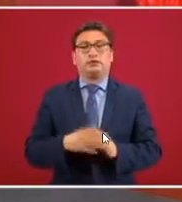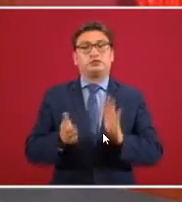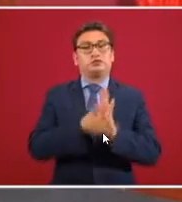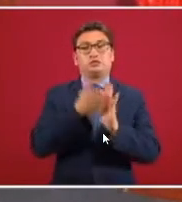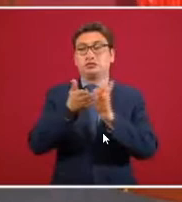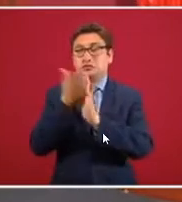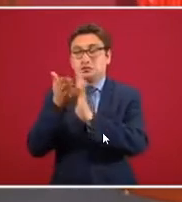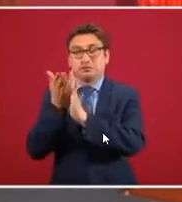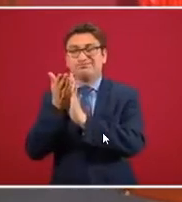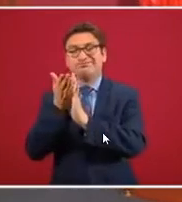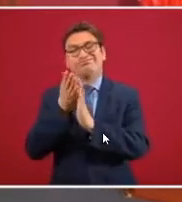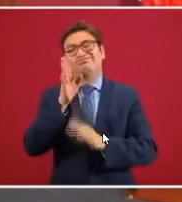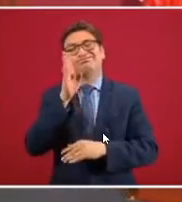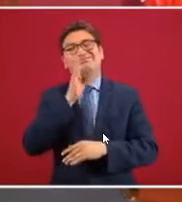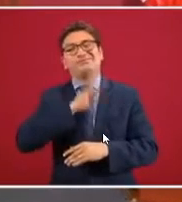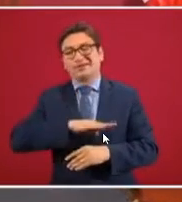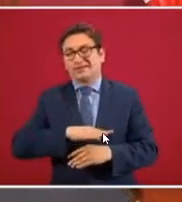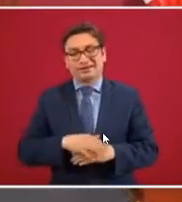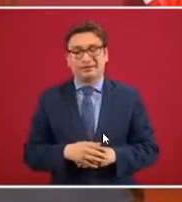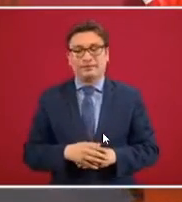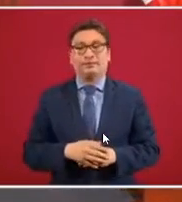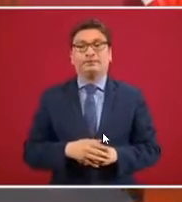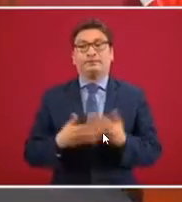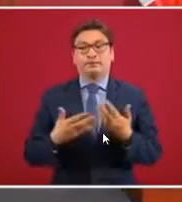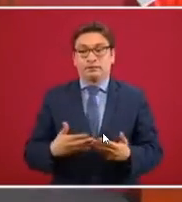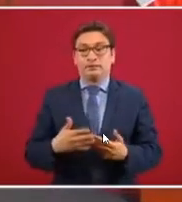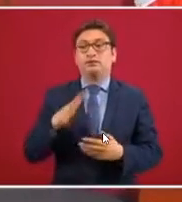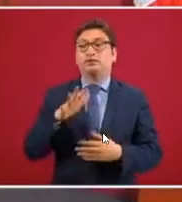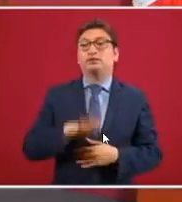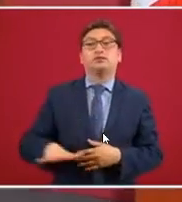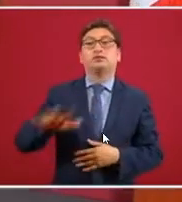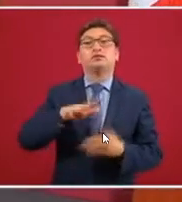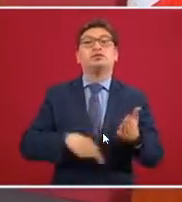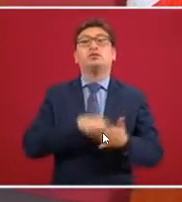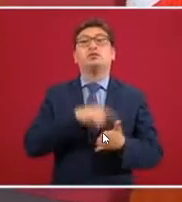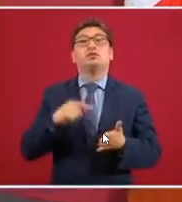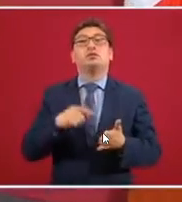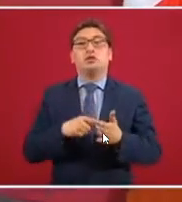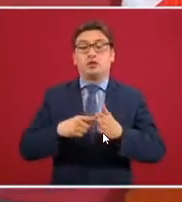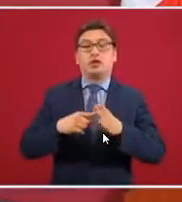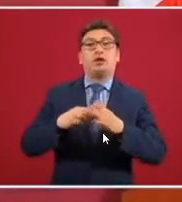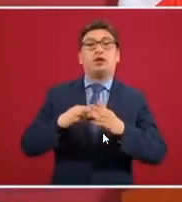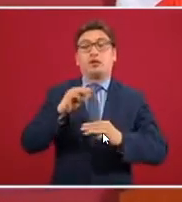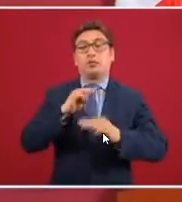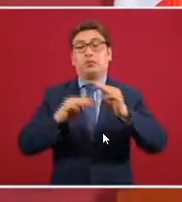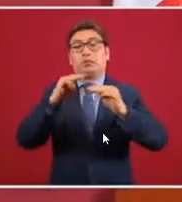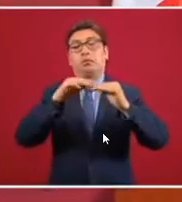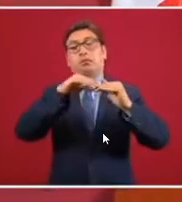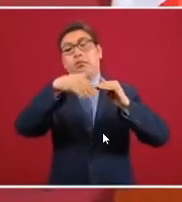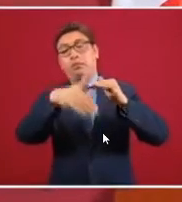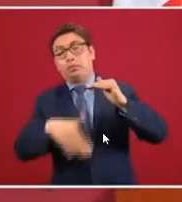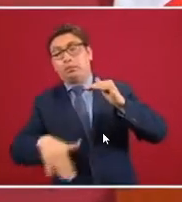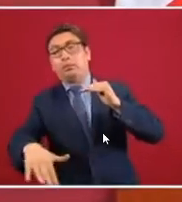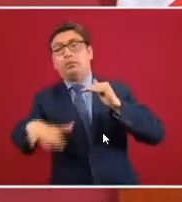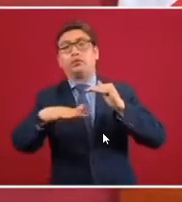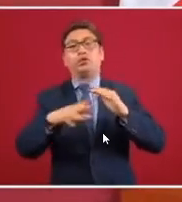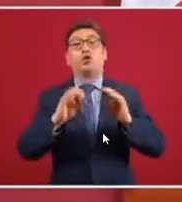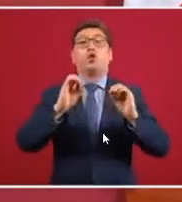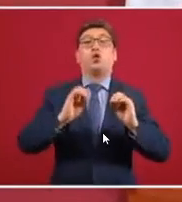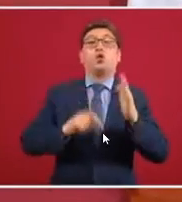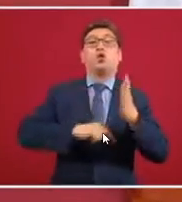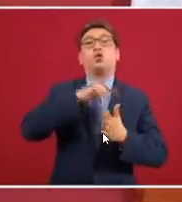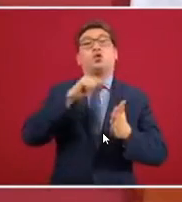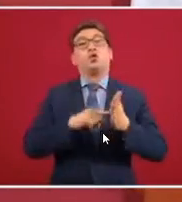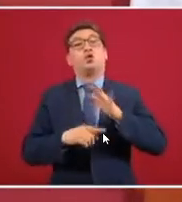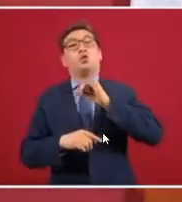en barrancas, en sitios alejados donde no hay